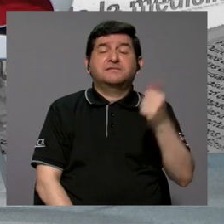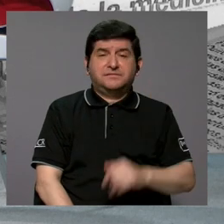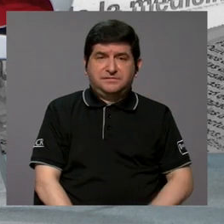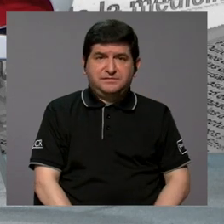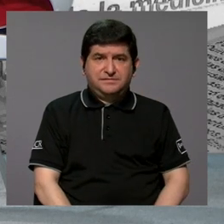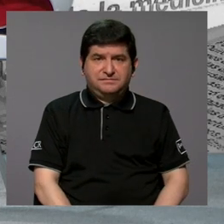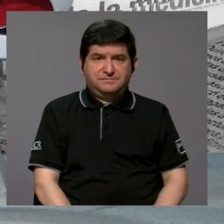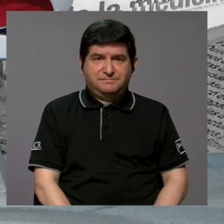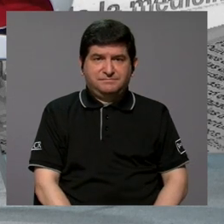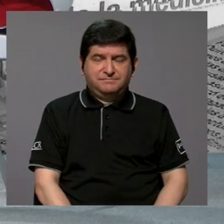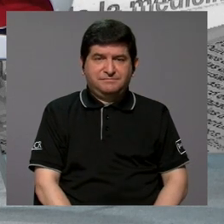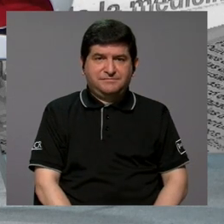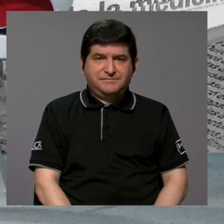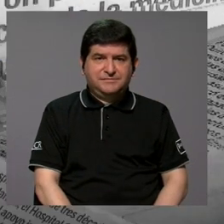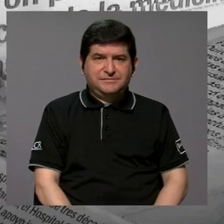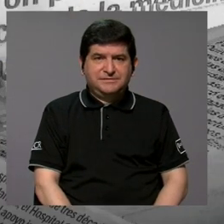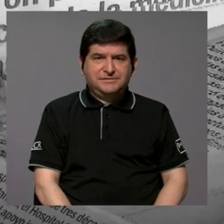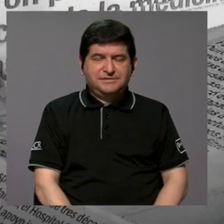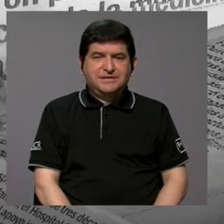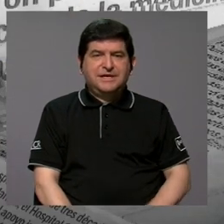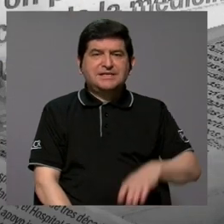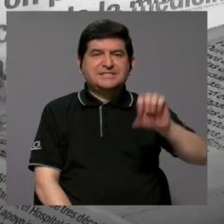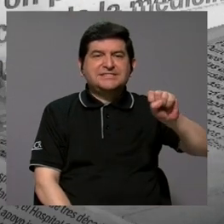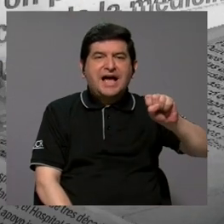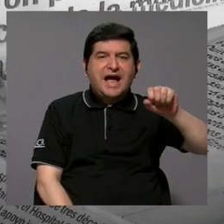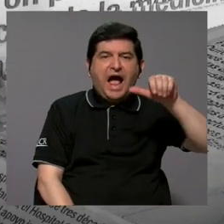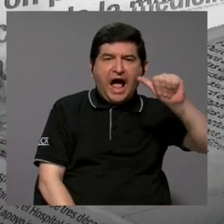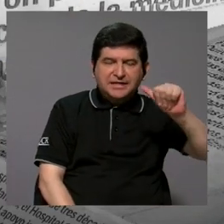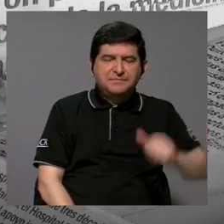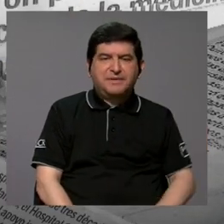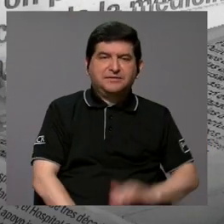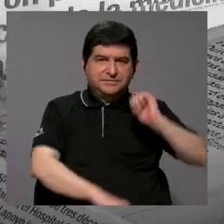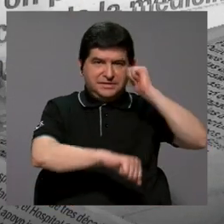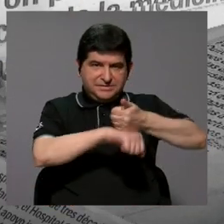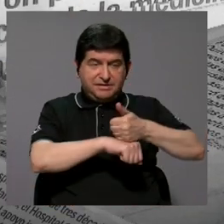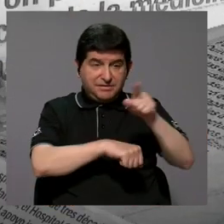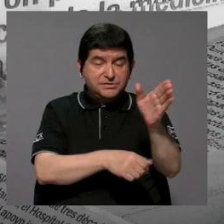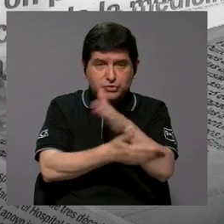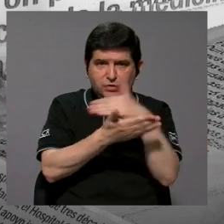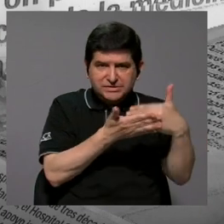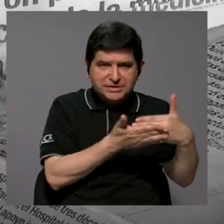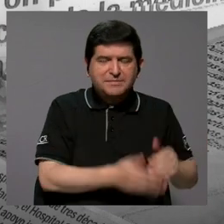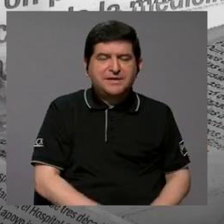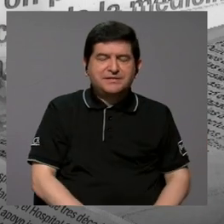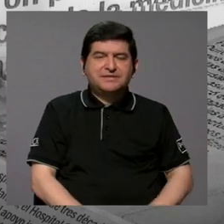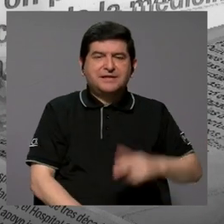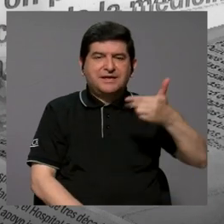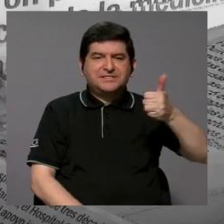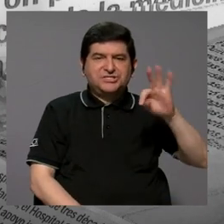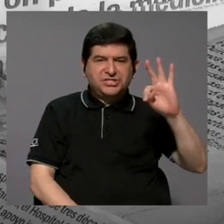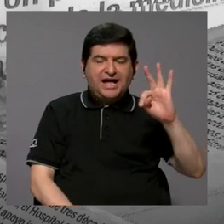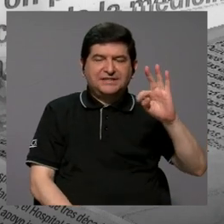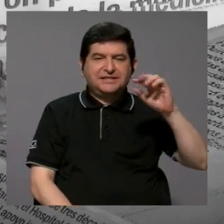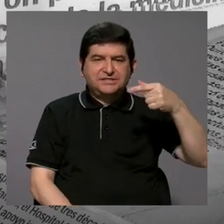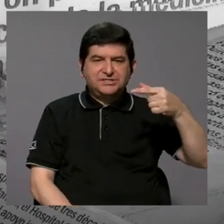que el Sam Altman, que fue el que creó esta parte de ChatGPT,